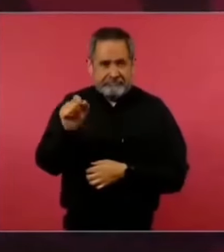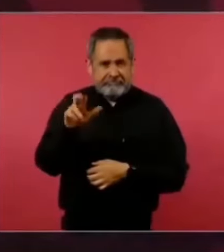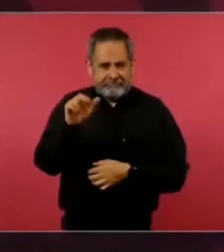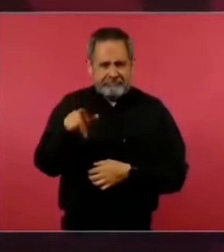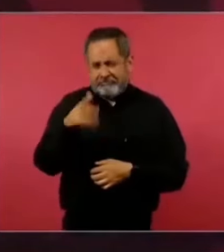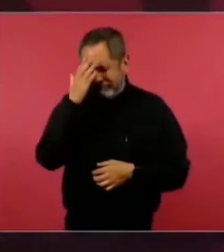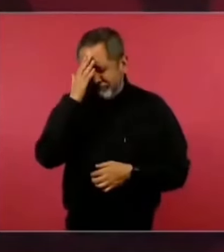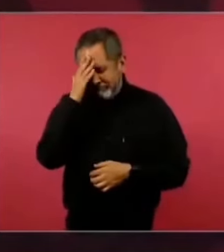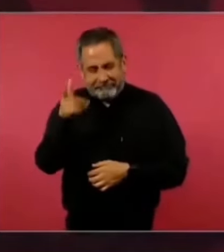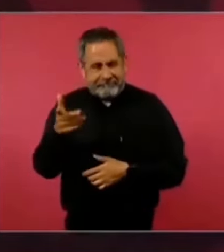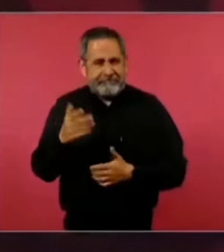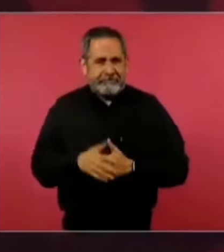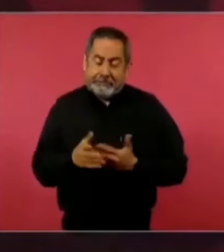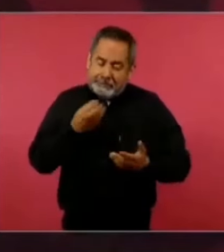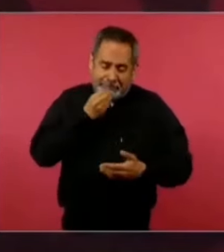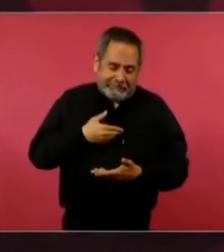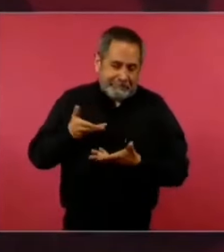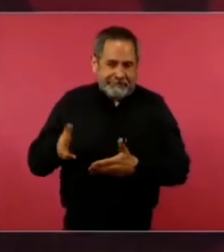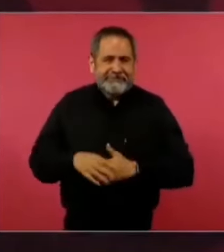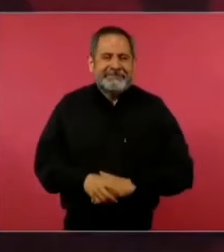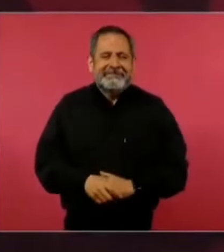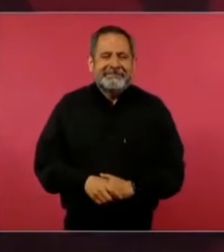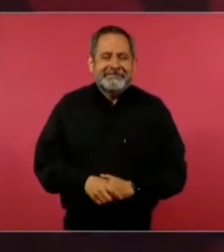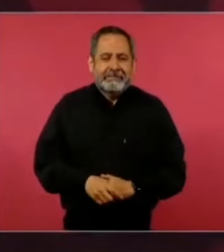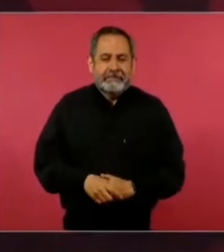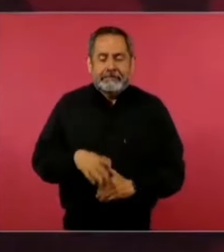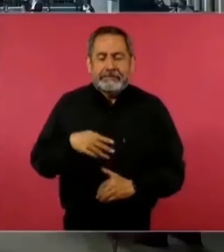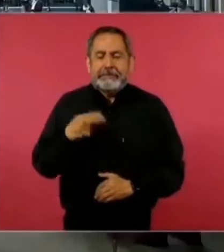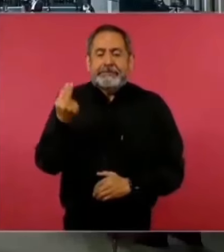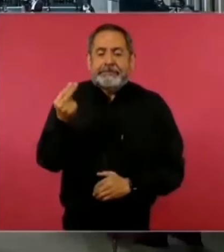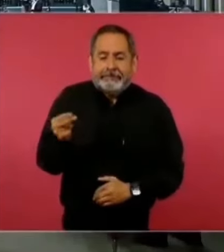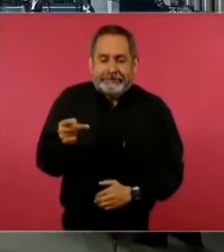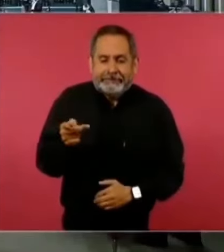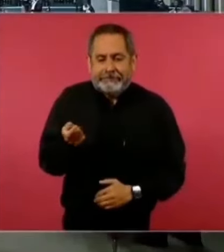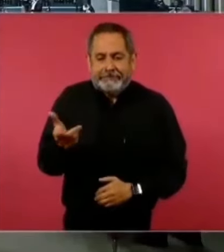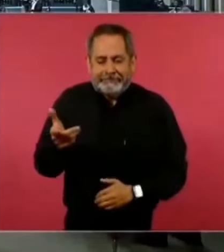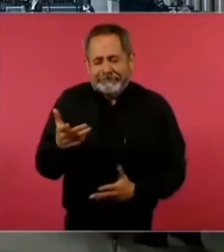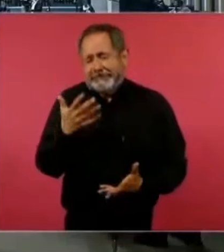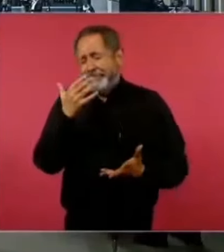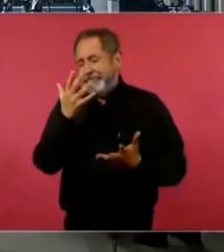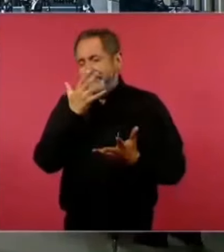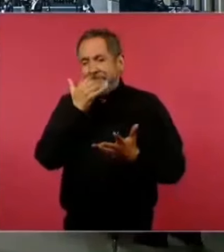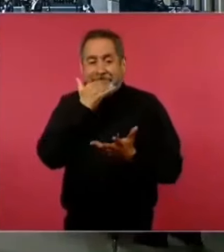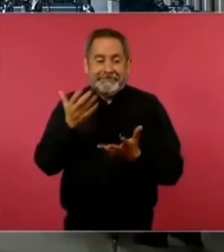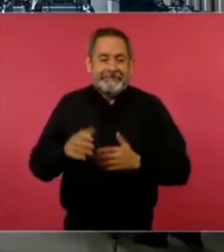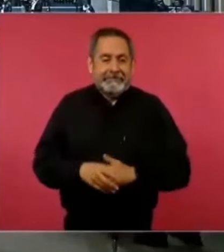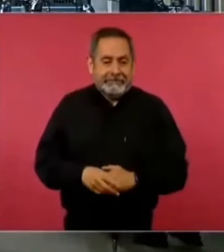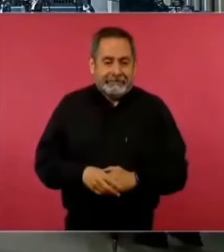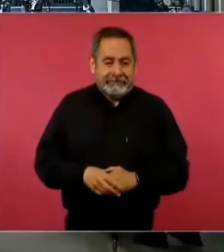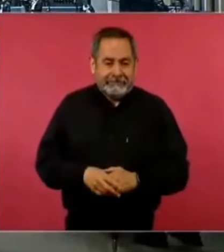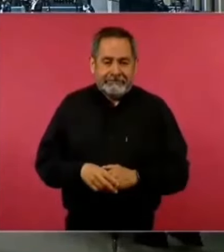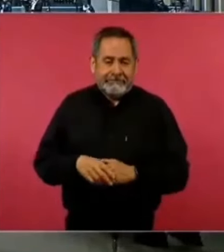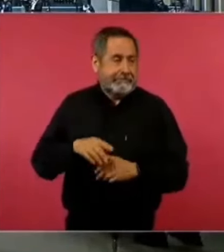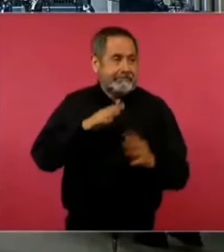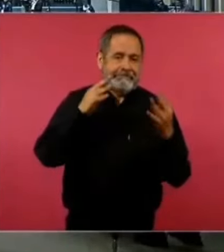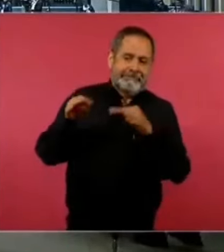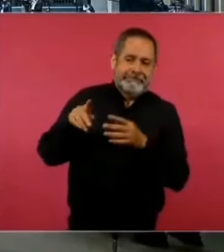ya, ni modo, ya te eché de cabeza,